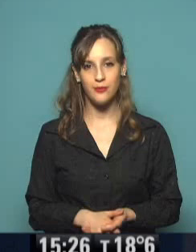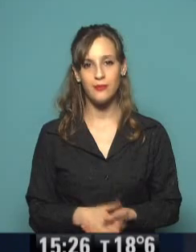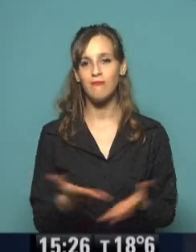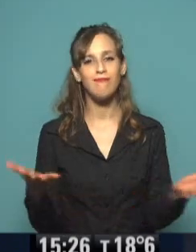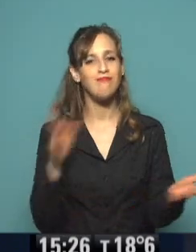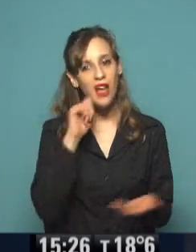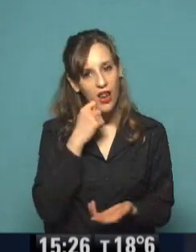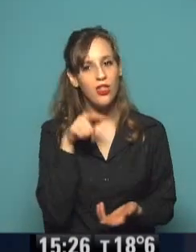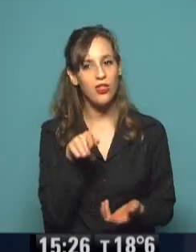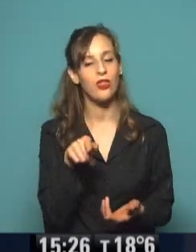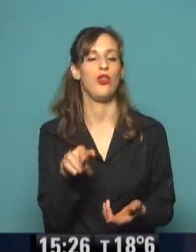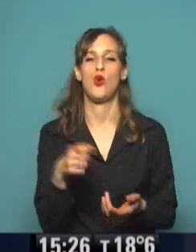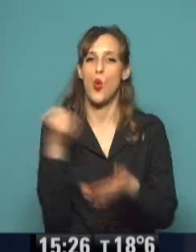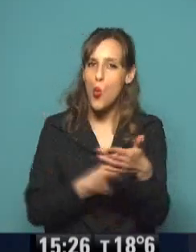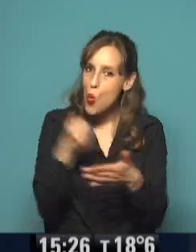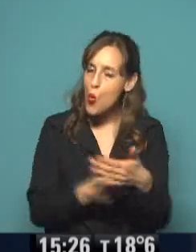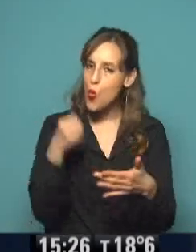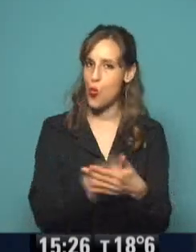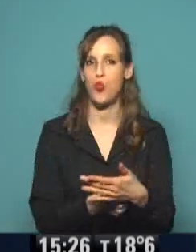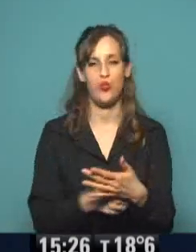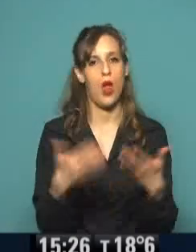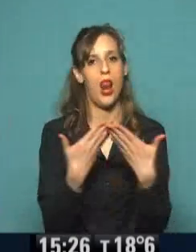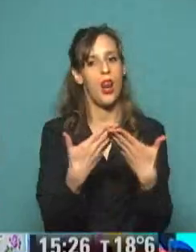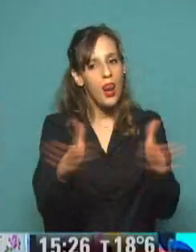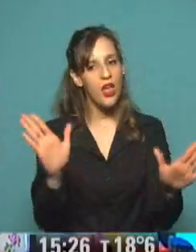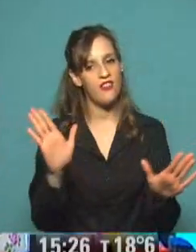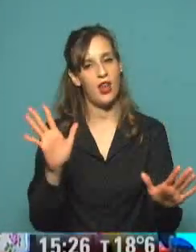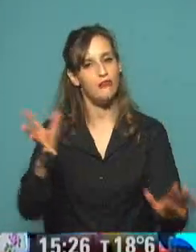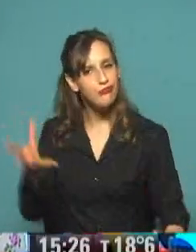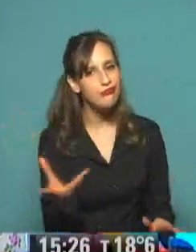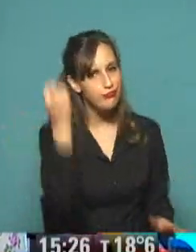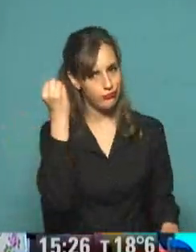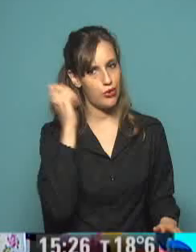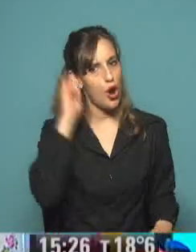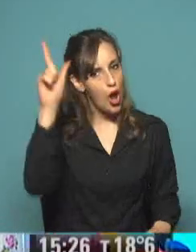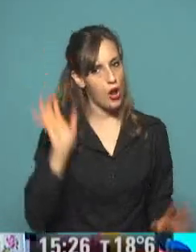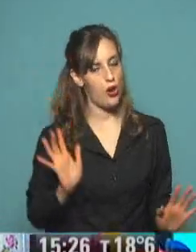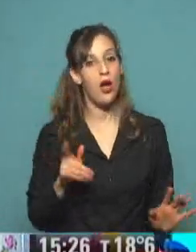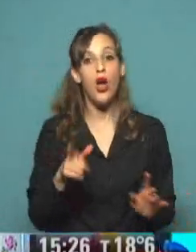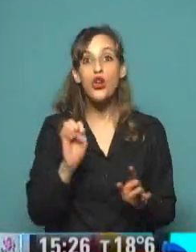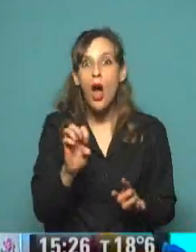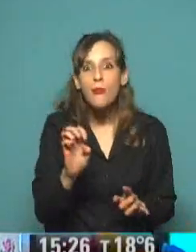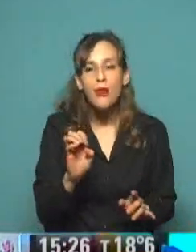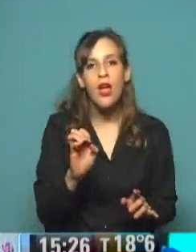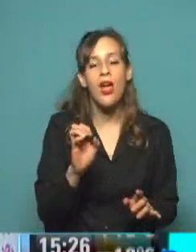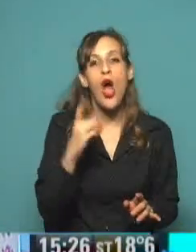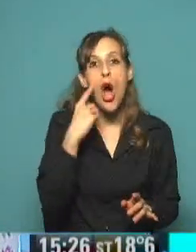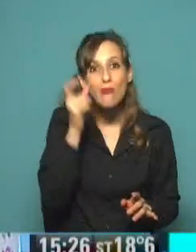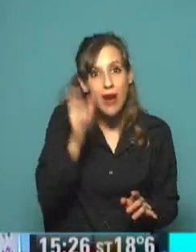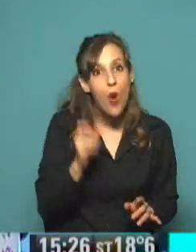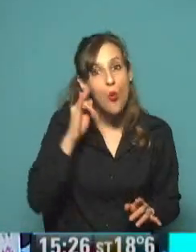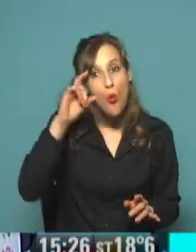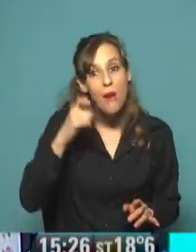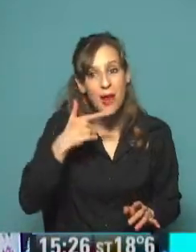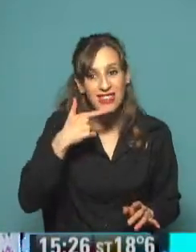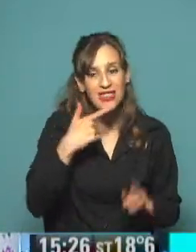¡Hay que luchar por la libertad! ¡Qué lindo capítulo! El nombre de Güemes. ¿Viste? Como de Belgrano. ¡Largo! ¡Largo! nombres